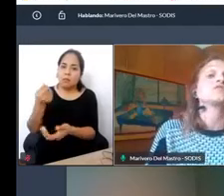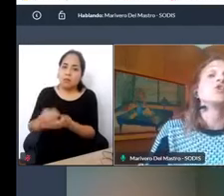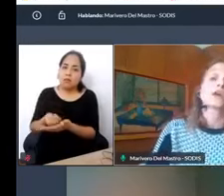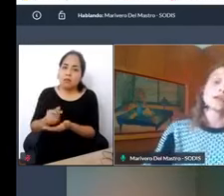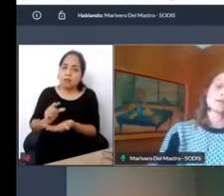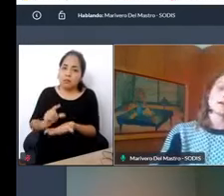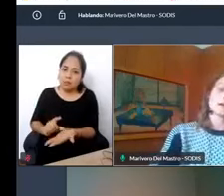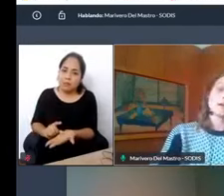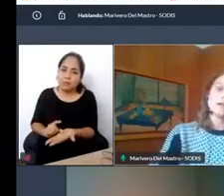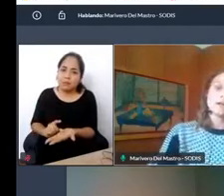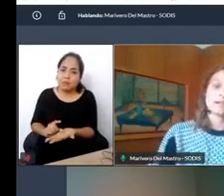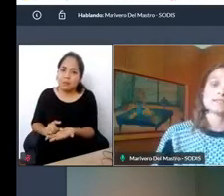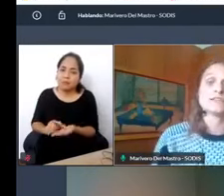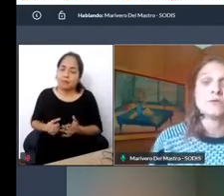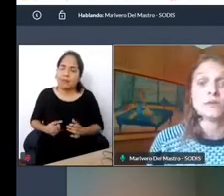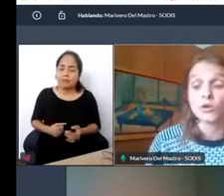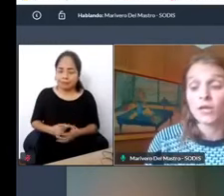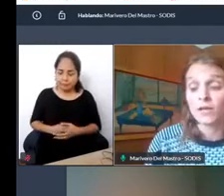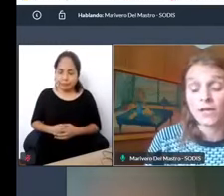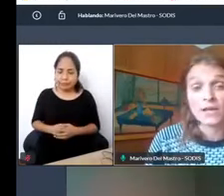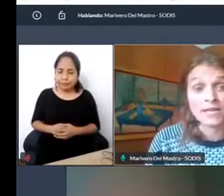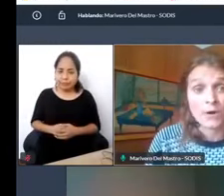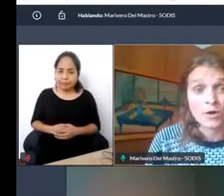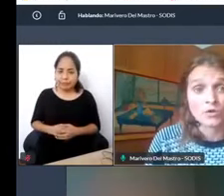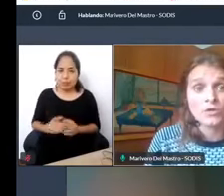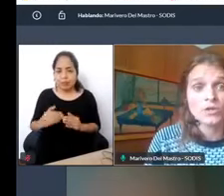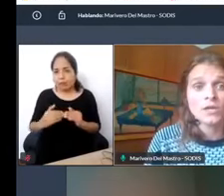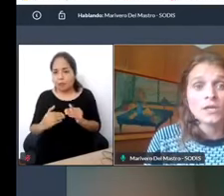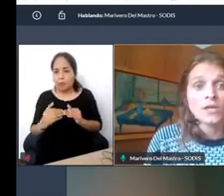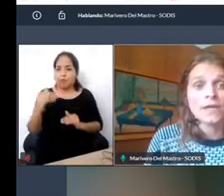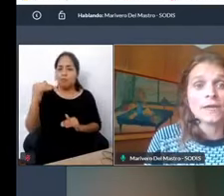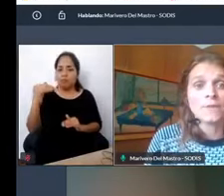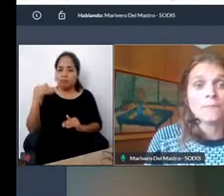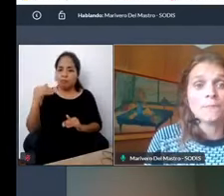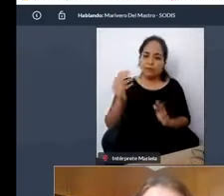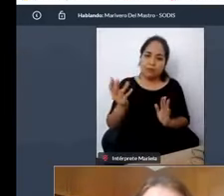la remuneración que está recibiendo en el trabajo.